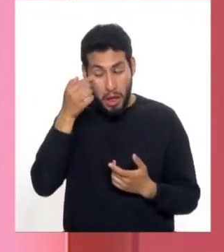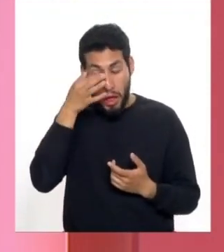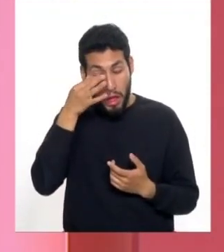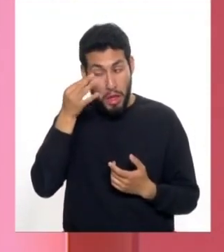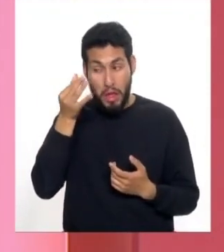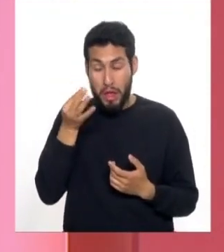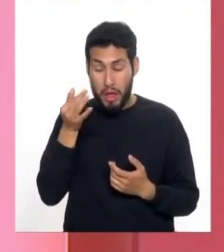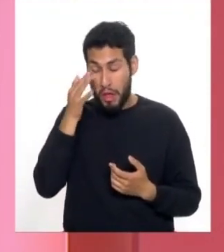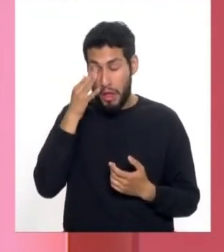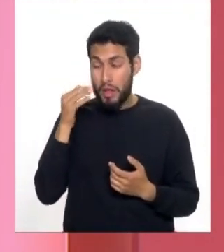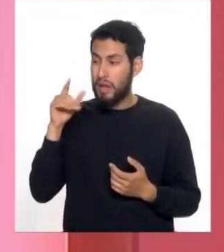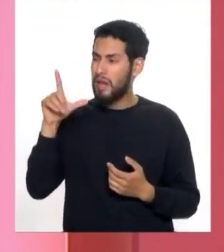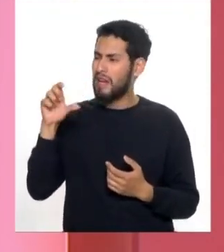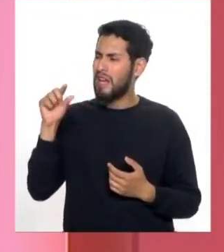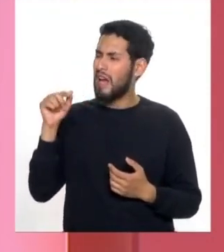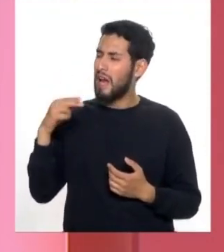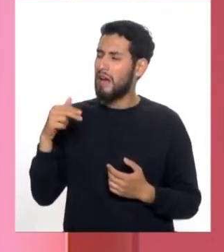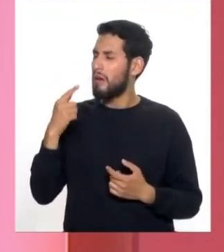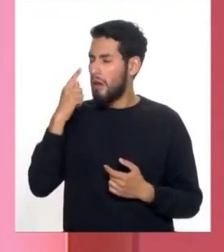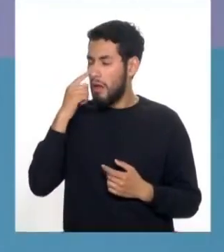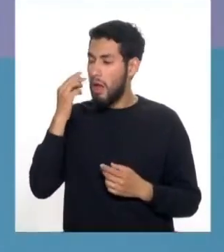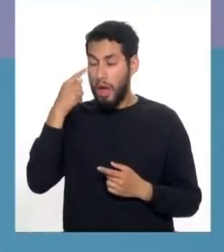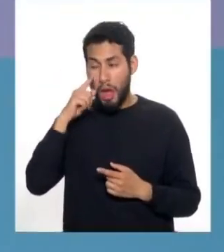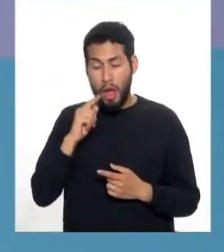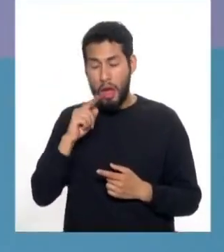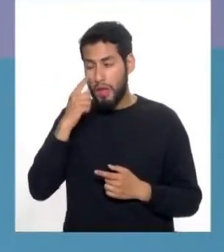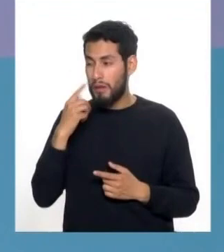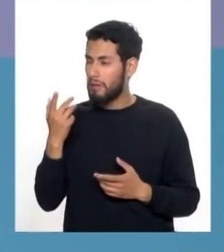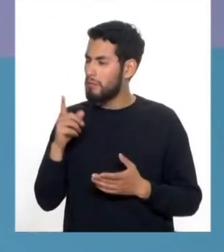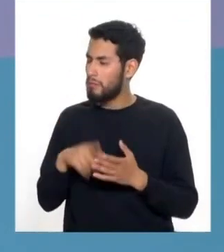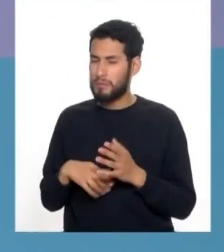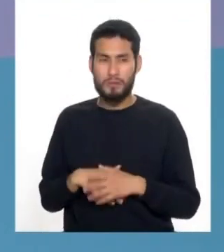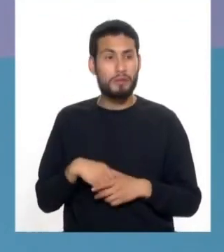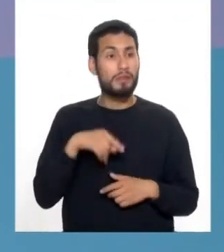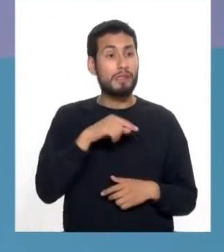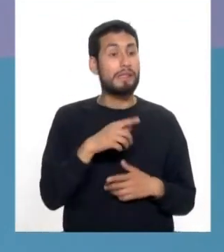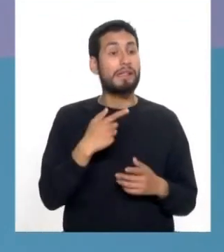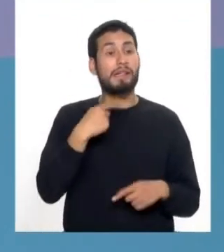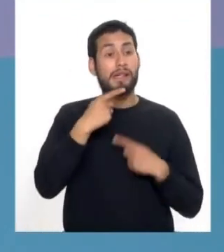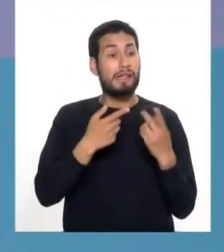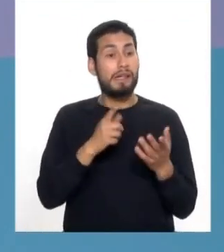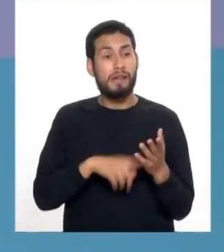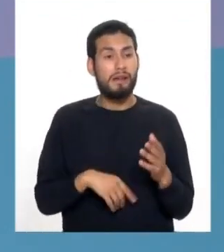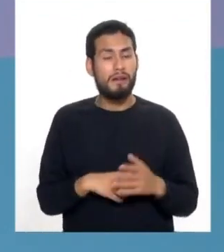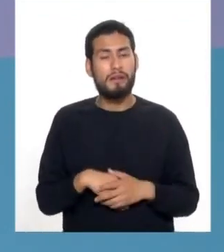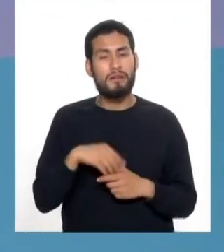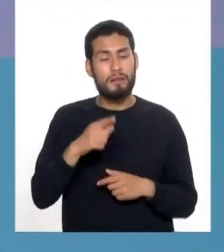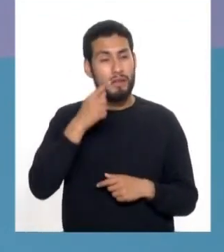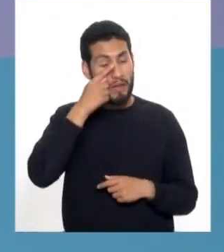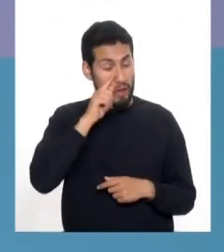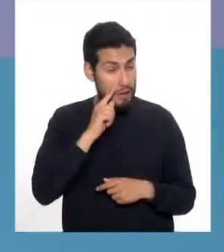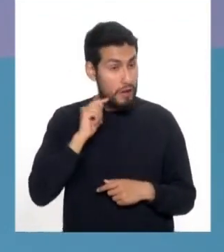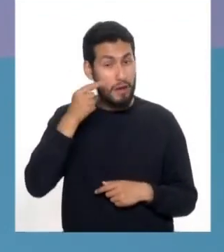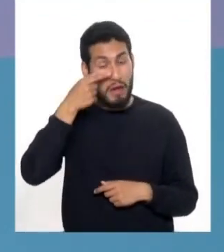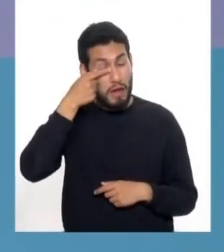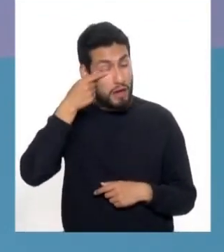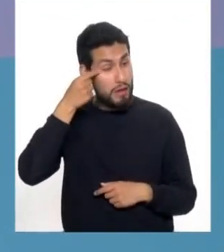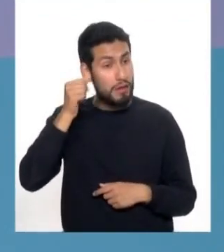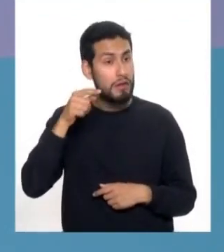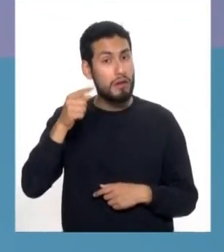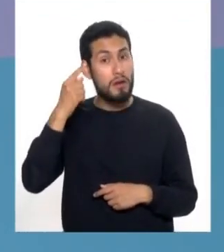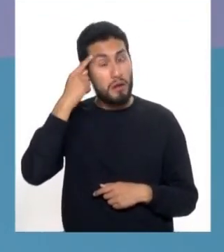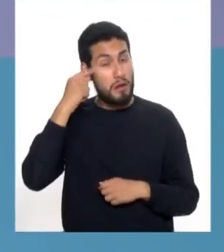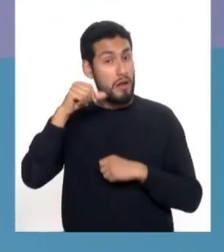lagrimé, el ojo, ¿a qué se podría deber? Claro, el señor está atribuyendo el lagrimeo y las legañas a su